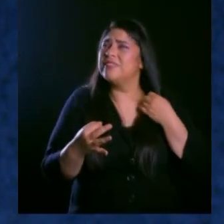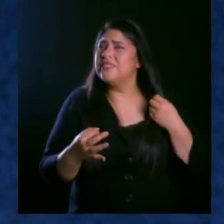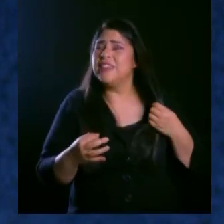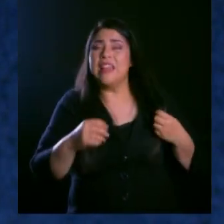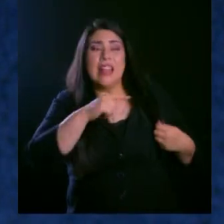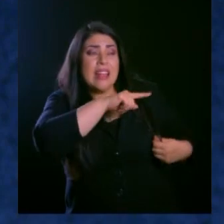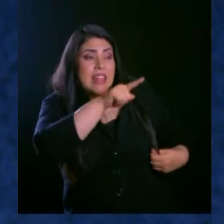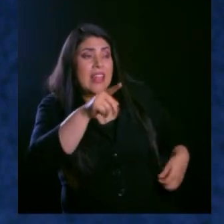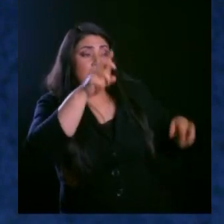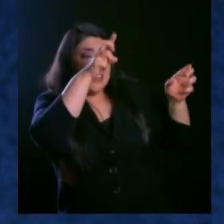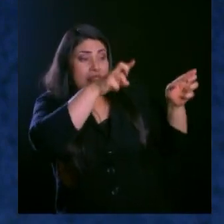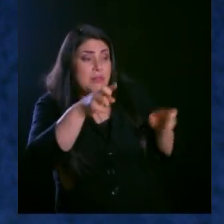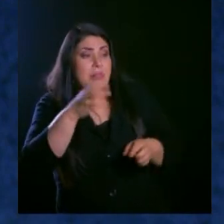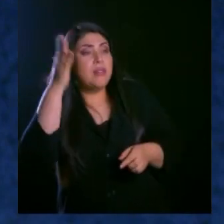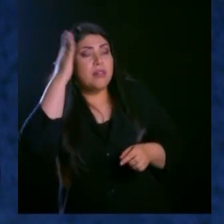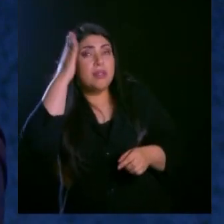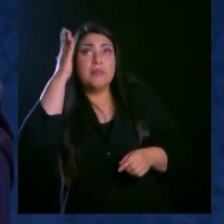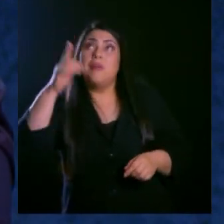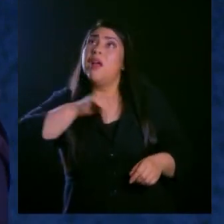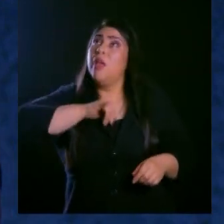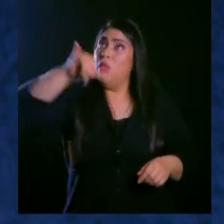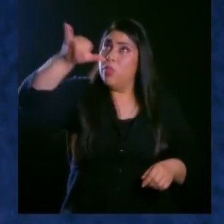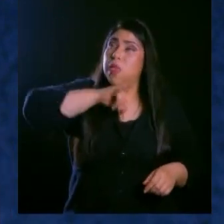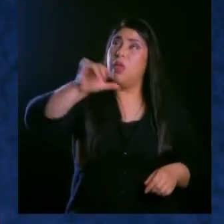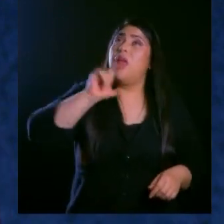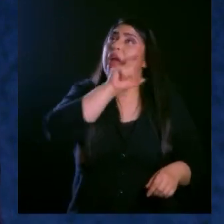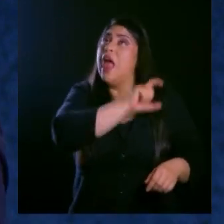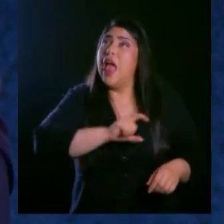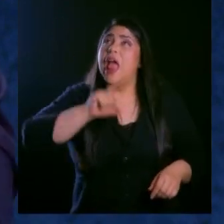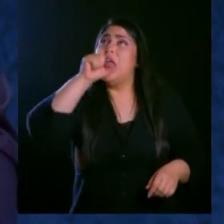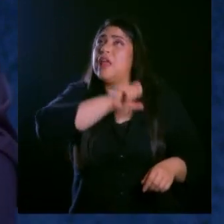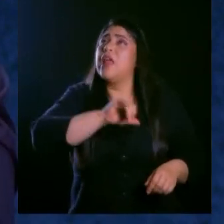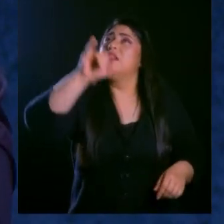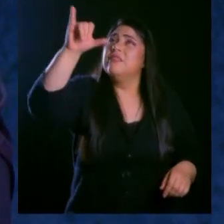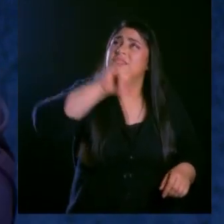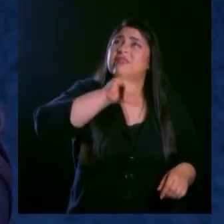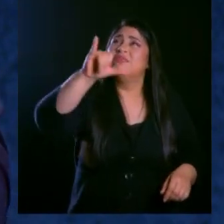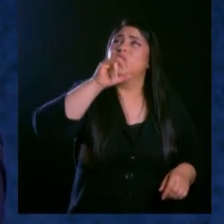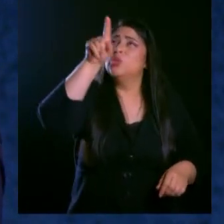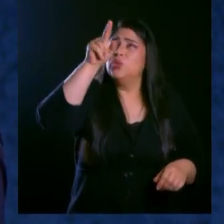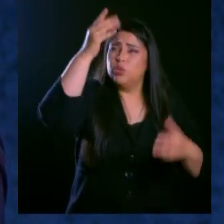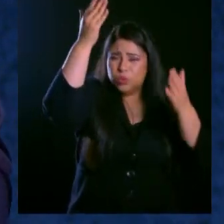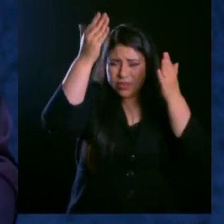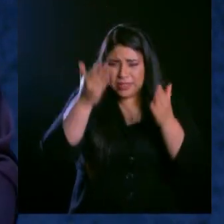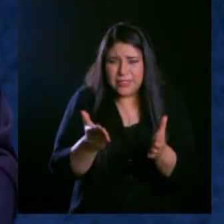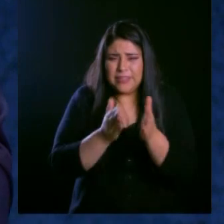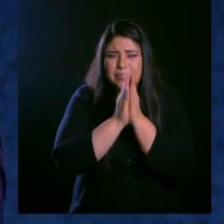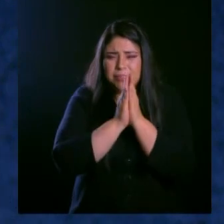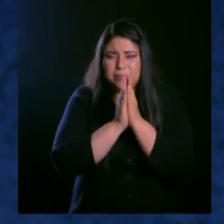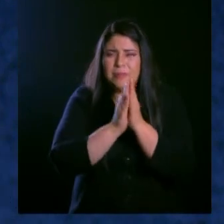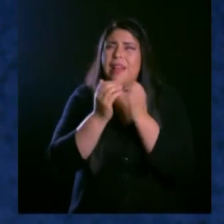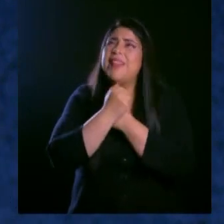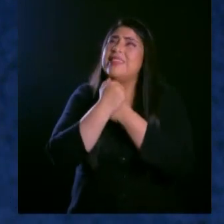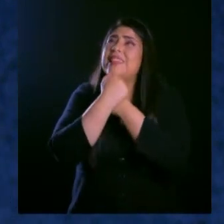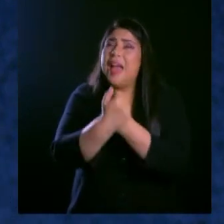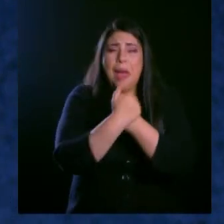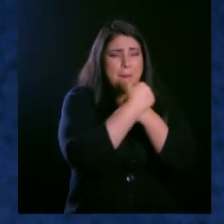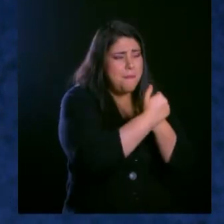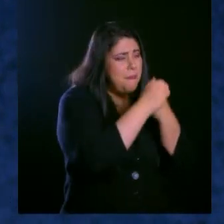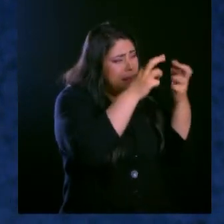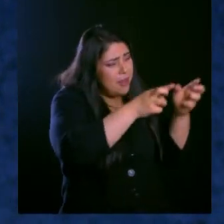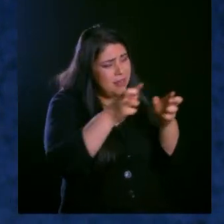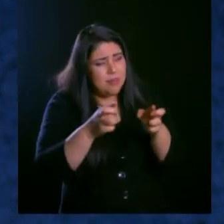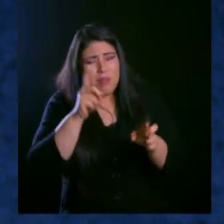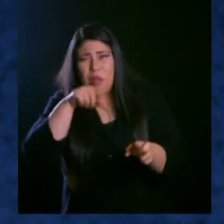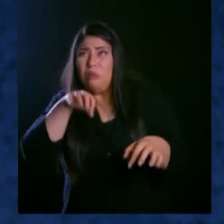nos ve y estamos copiando tu comportamiento, estamos copiando quien tú eres, tu esencia, de amar a las personas, de